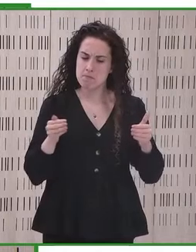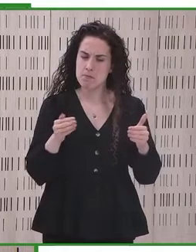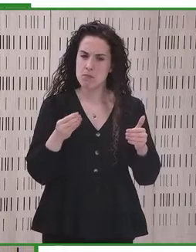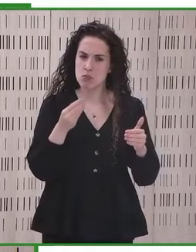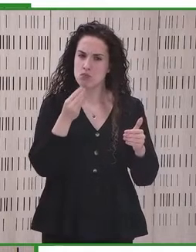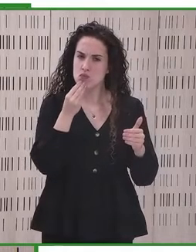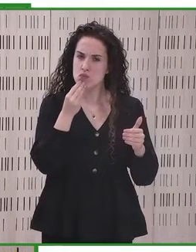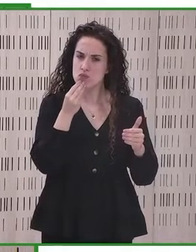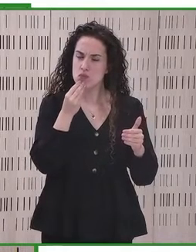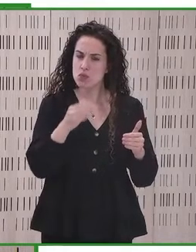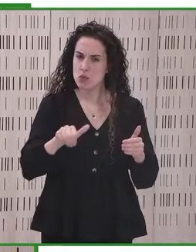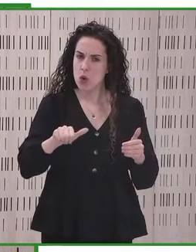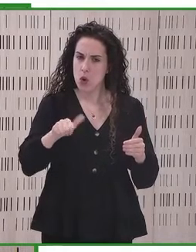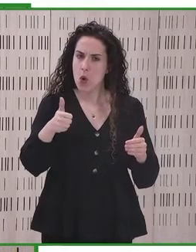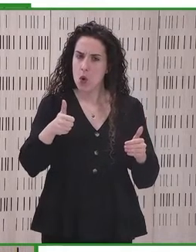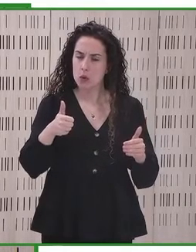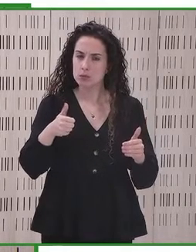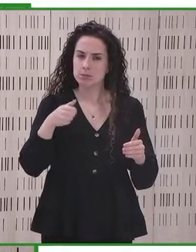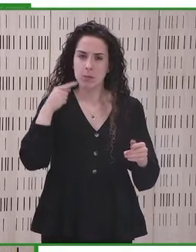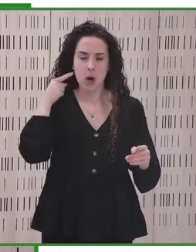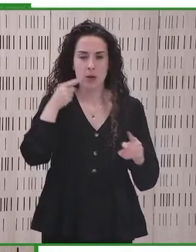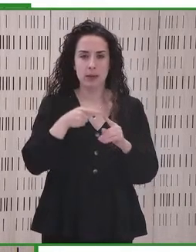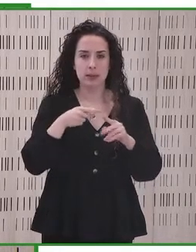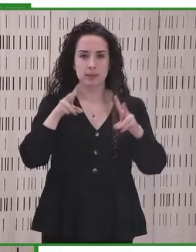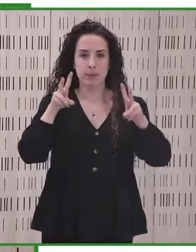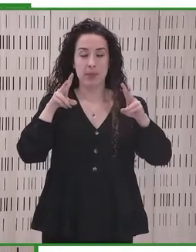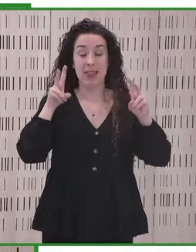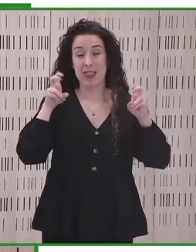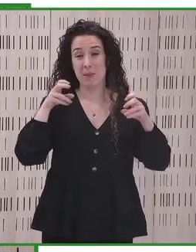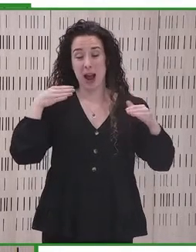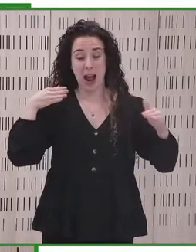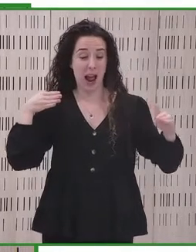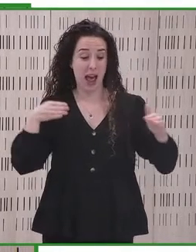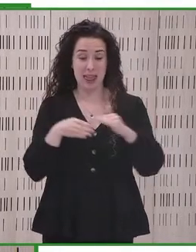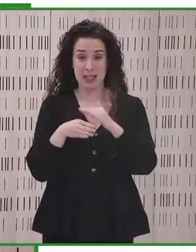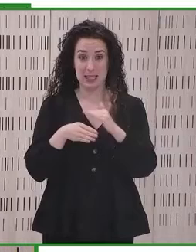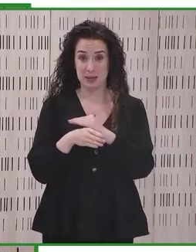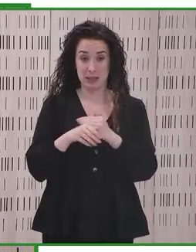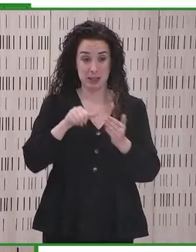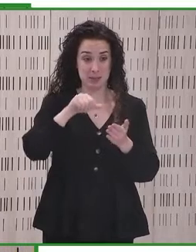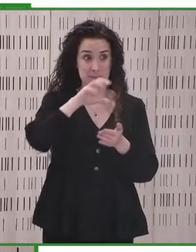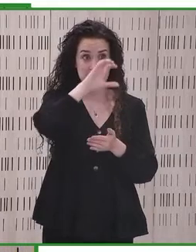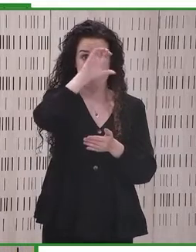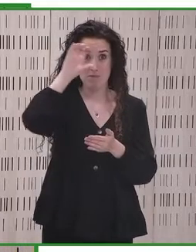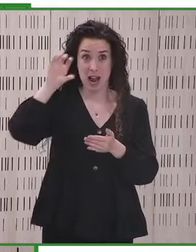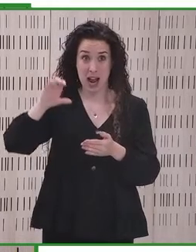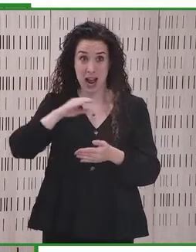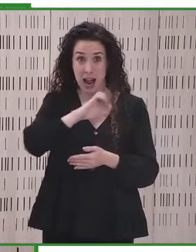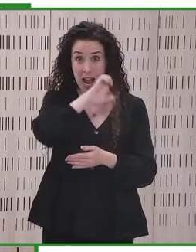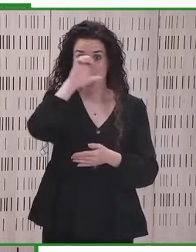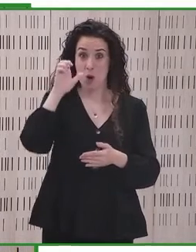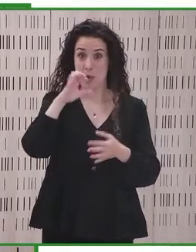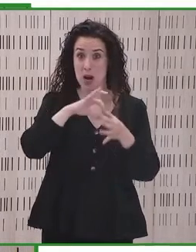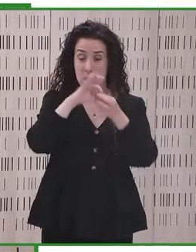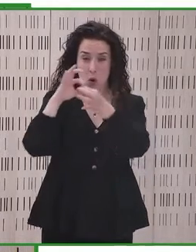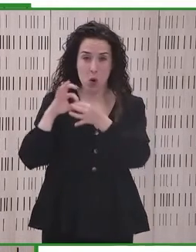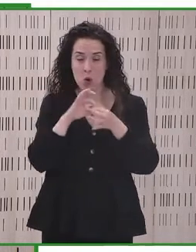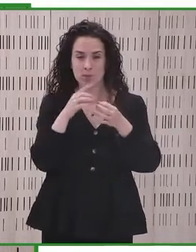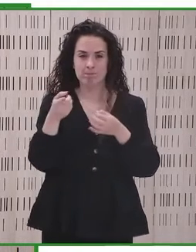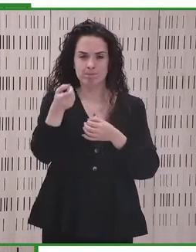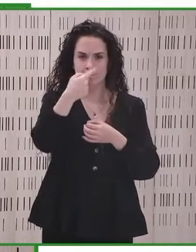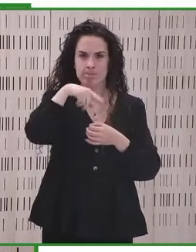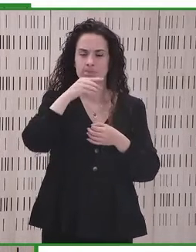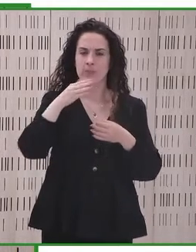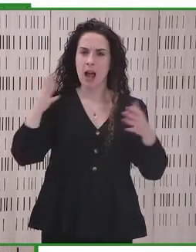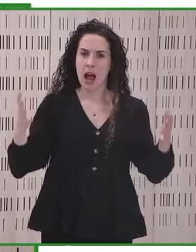coordinar la acción en materia de accesibilidad de todos los estados de la Unión Europea y animamos quizás también